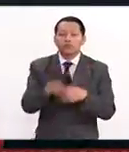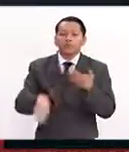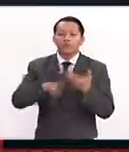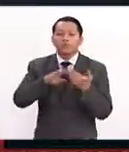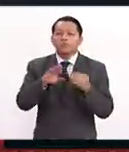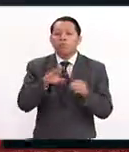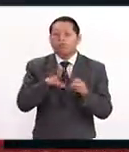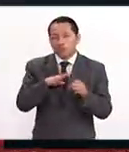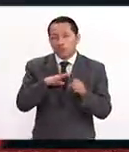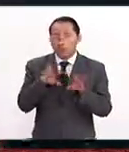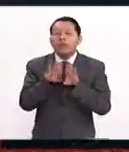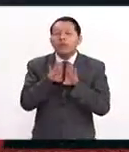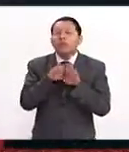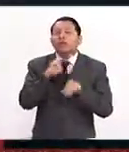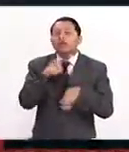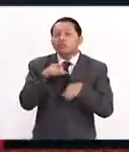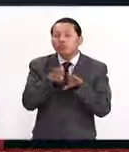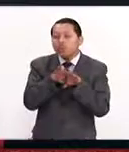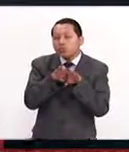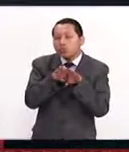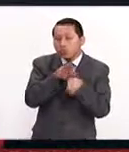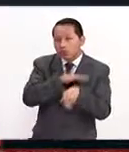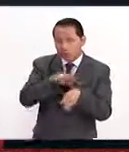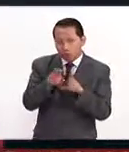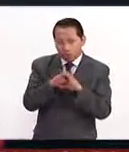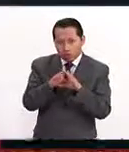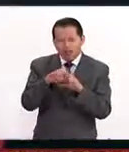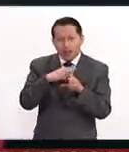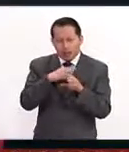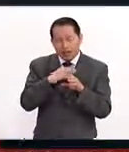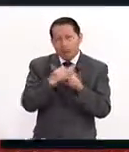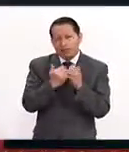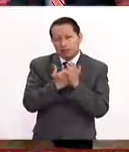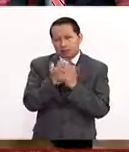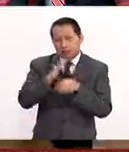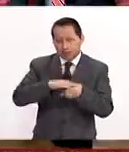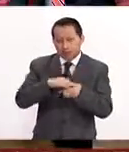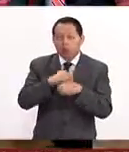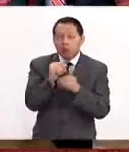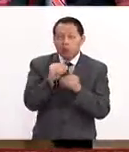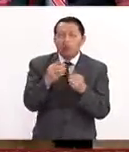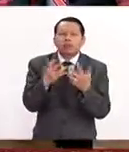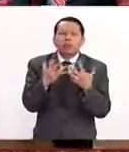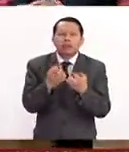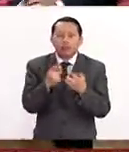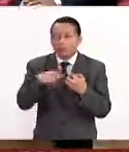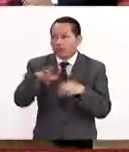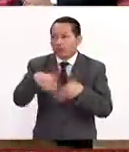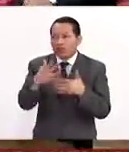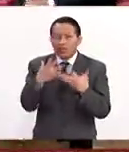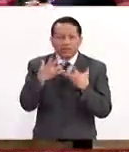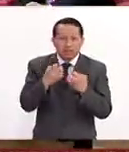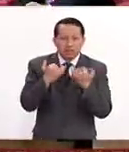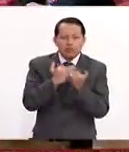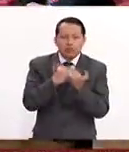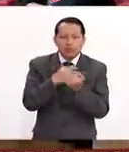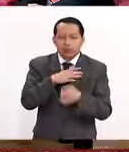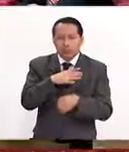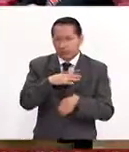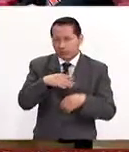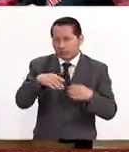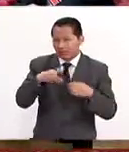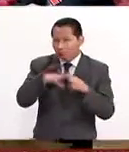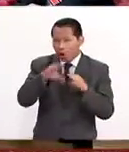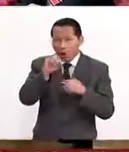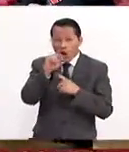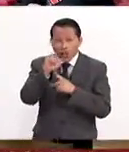nuestras cuerdas vocales, ya sea por los cambios en las secreciones, por la sequedad que da el ambiente, por la irritación que da el ozono